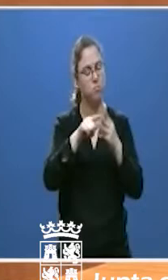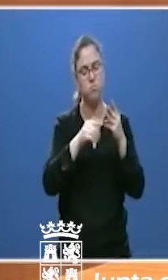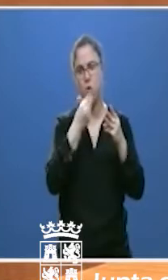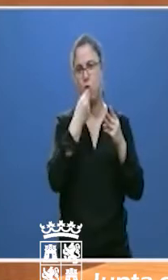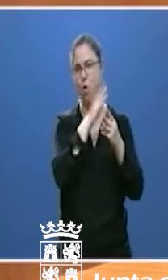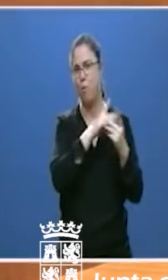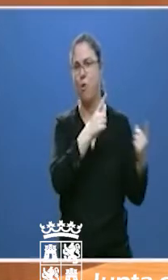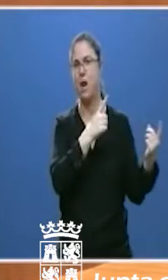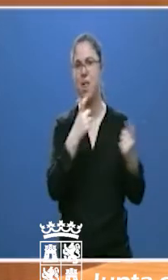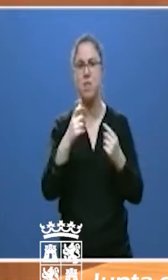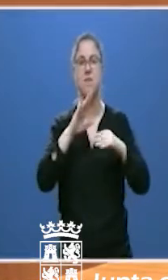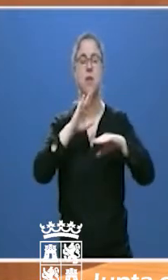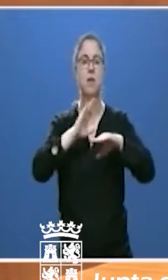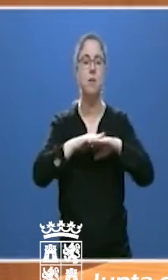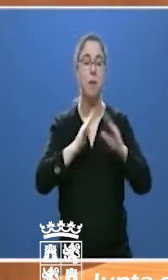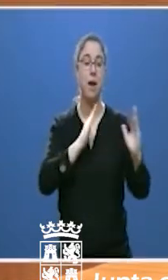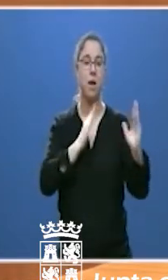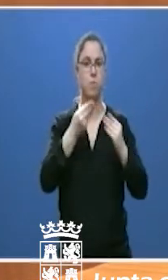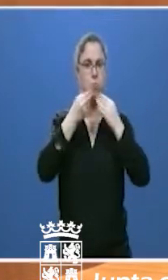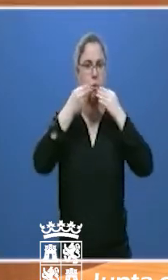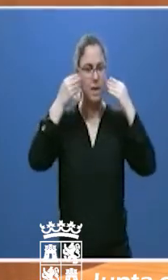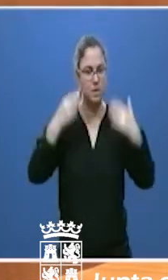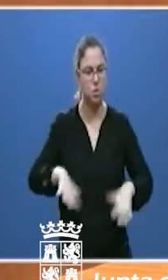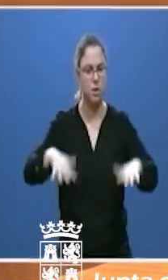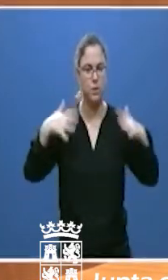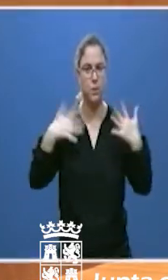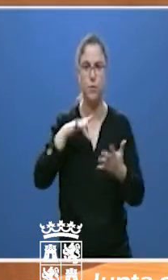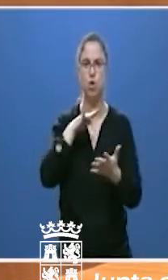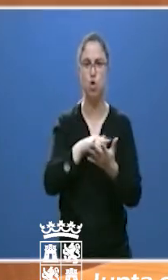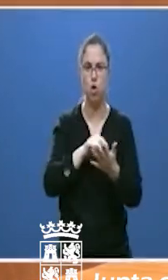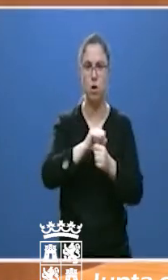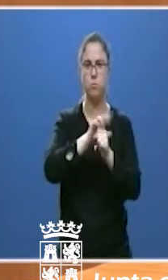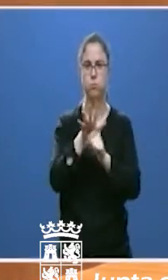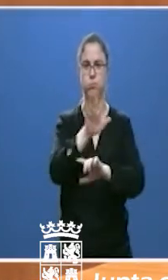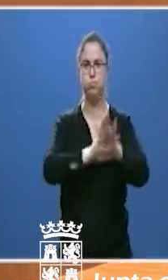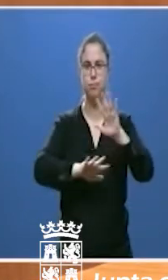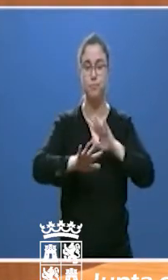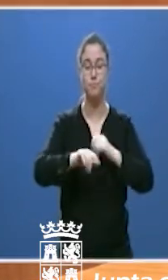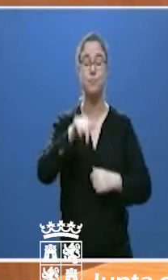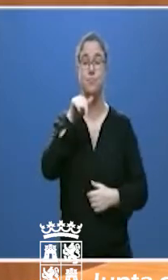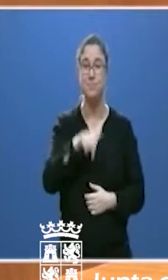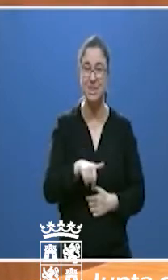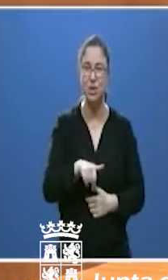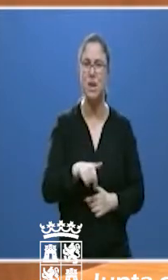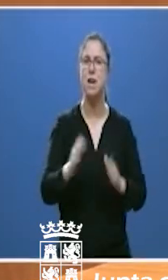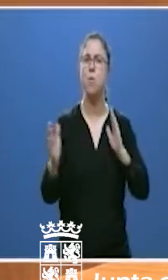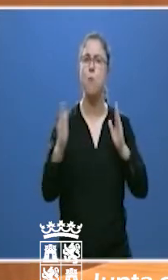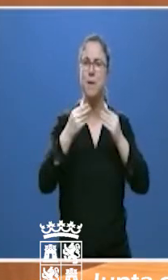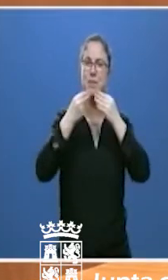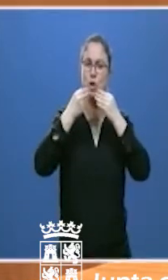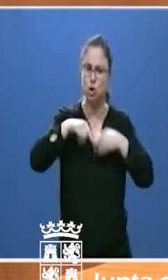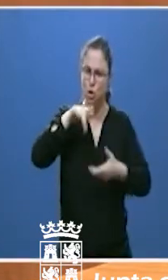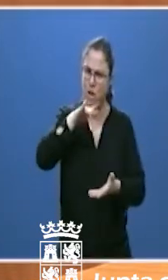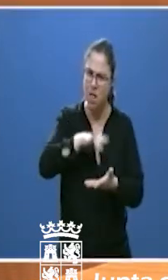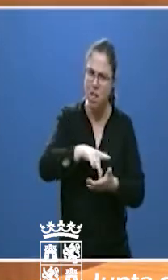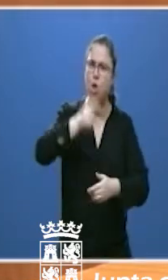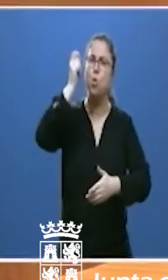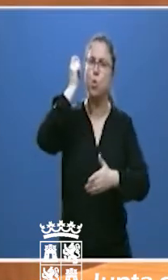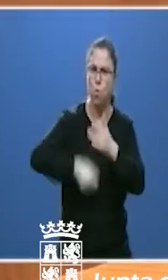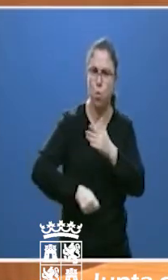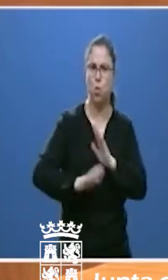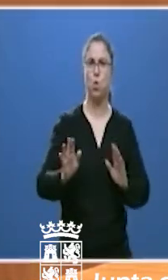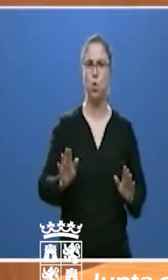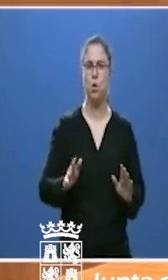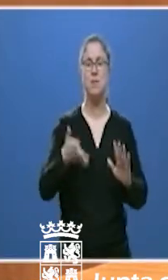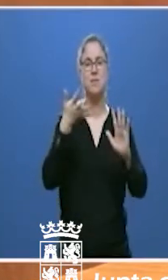posible para este momento histórico que nos ha tocado vivir. Este momento histórico tan duro que tenemos